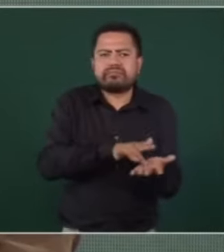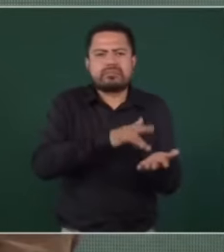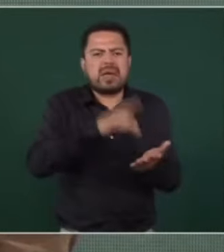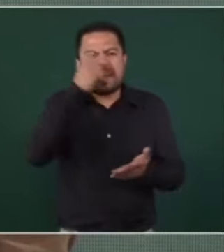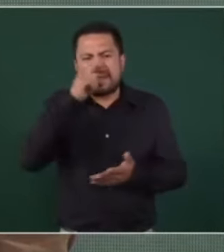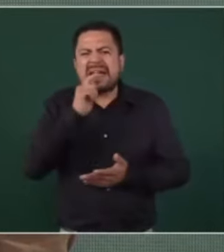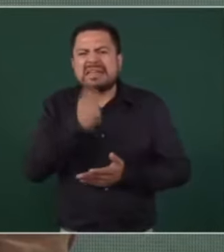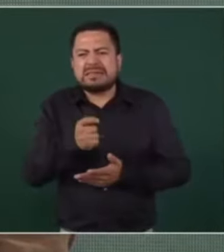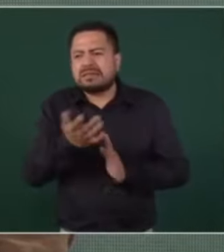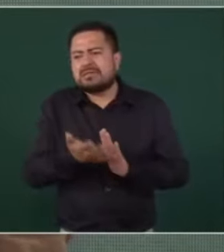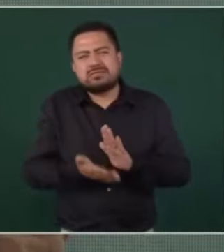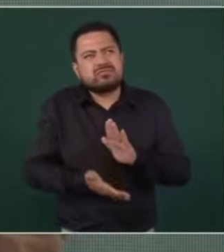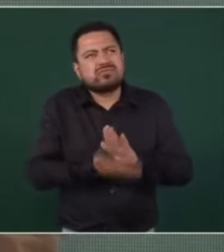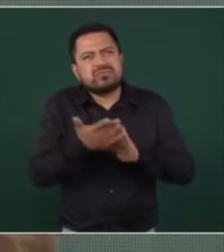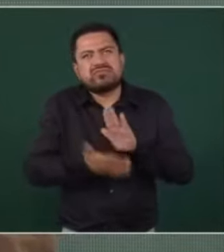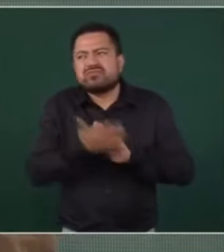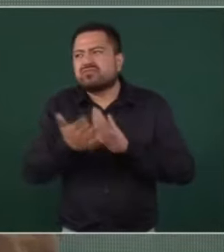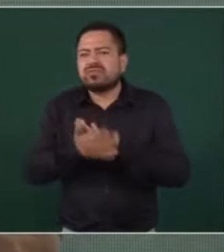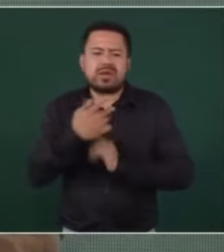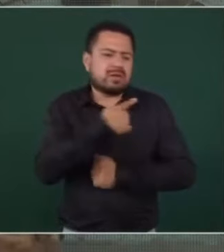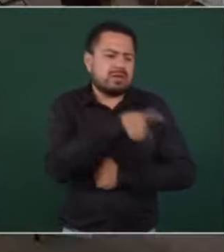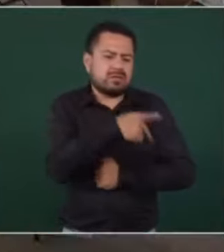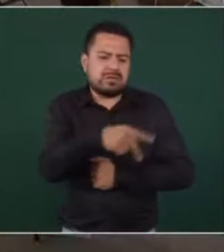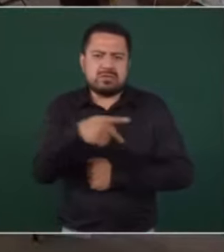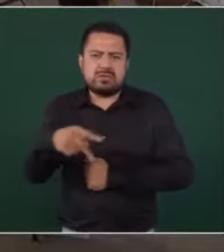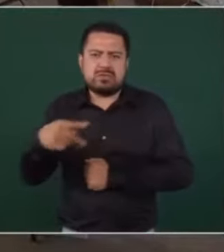reconstrucción de sus viviendas.